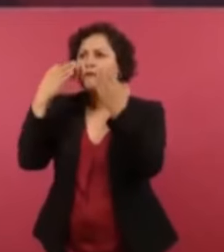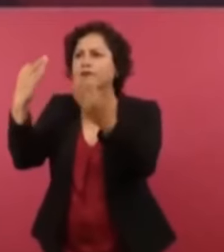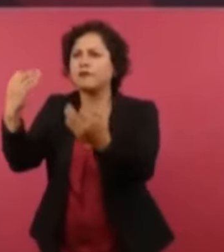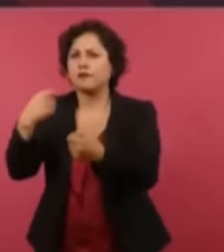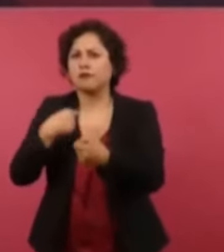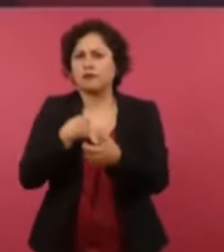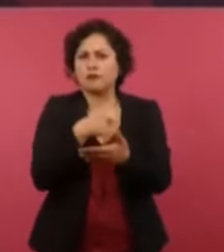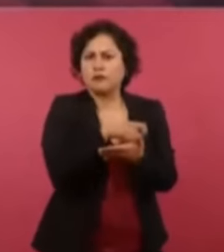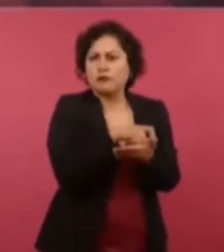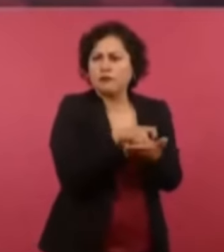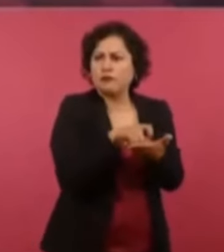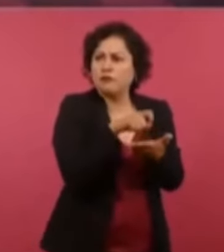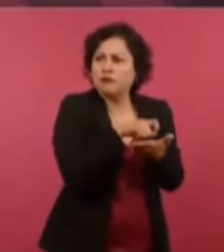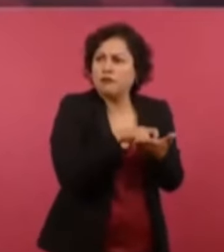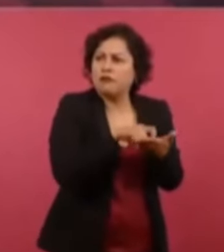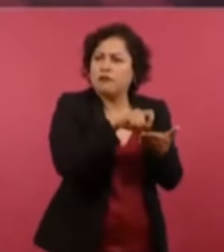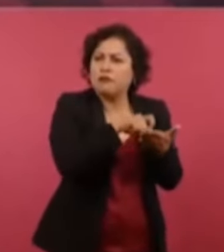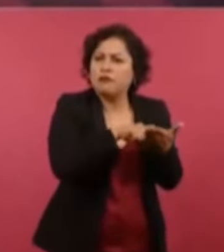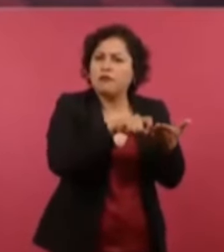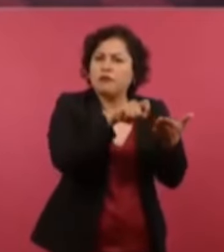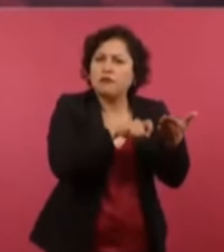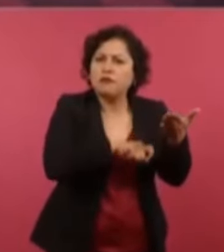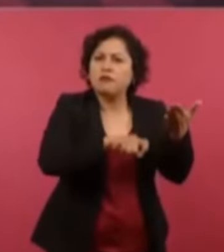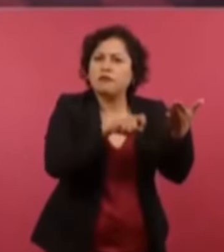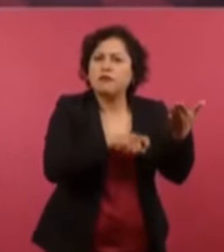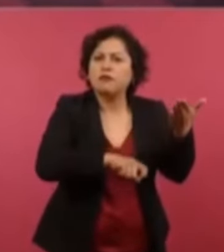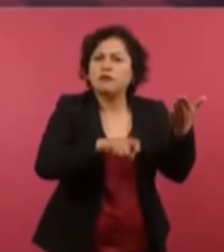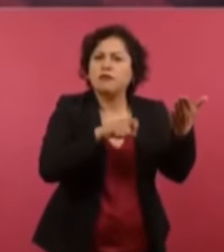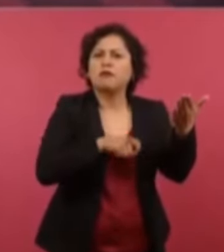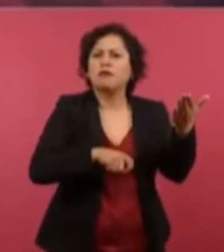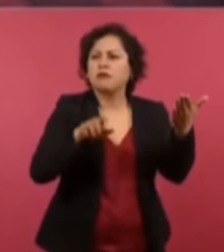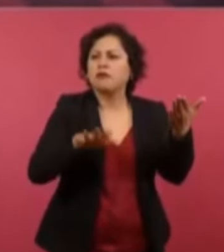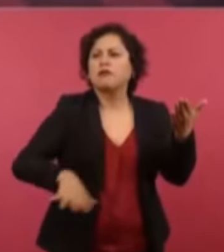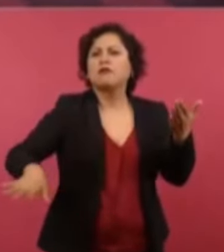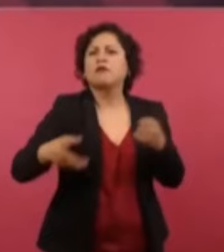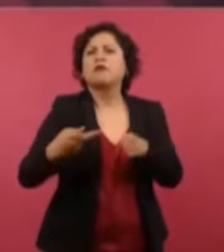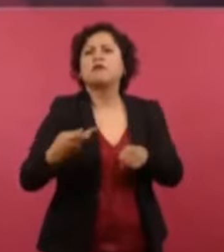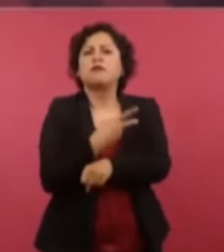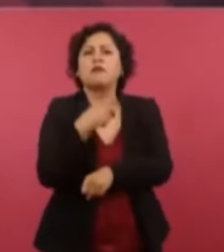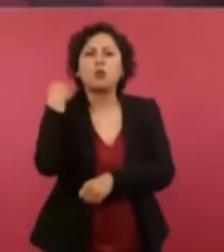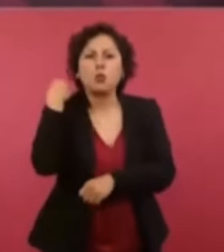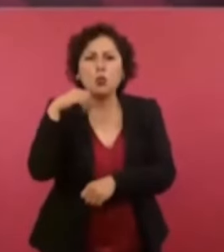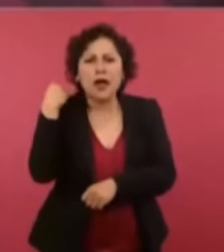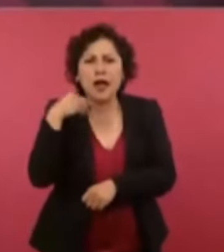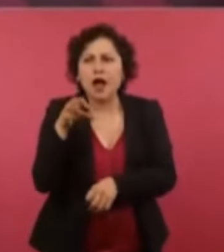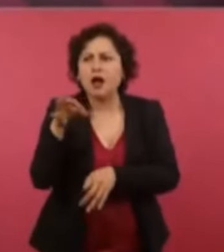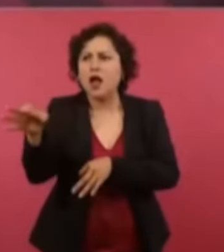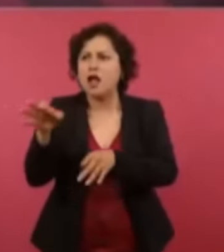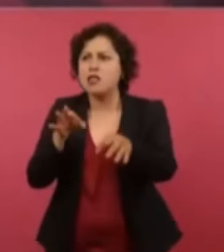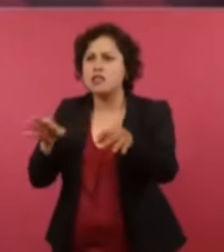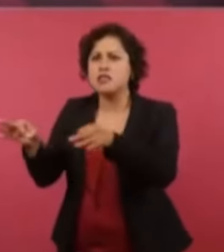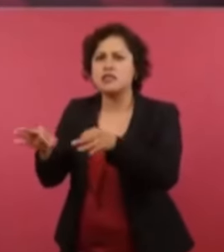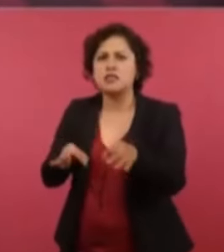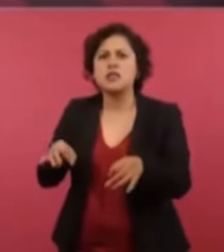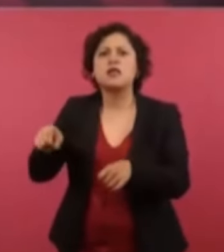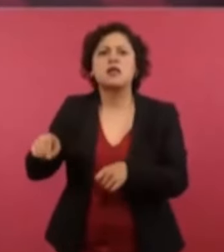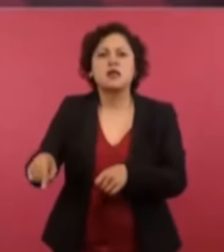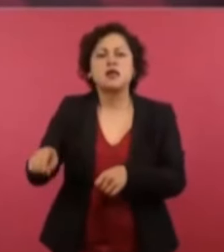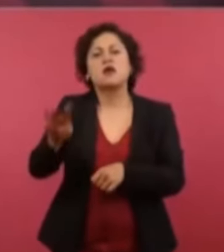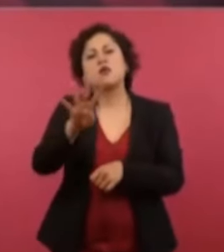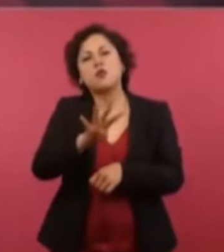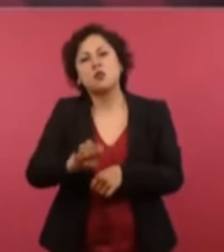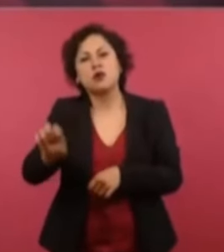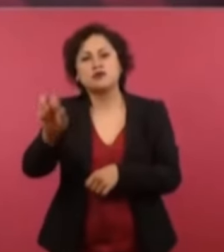en el recorrido por los 570 municipios de Oaxaca, sobre todo los 418